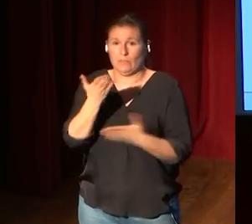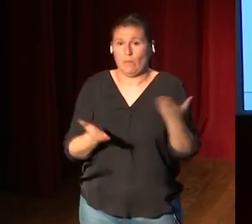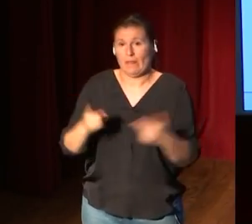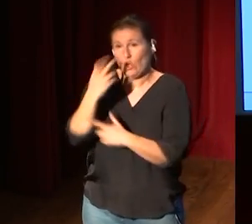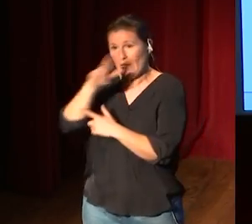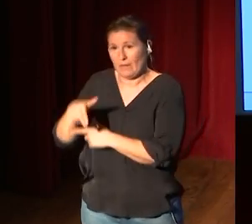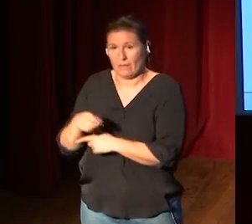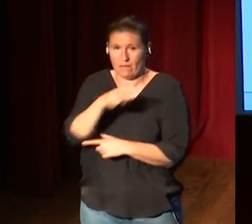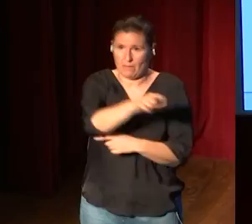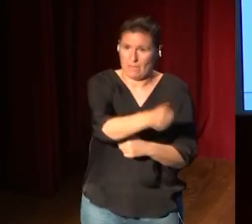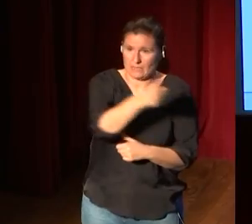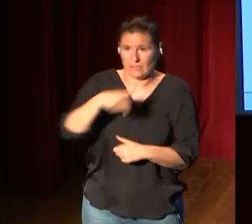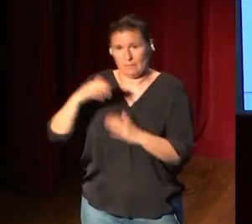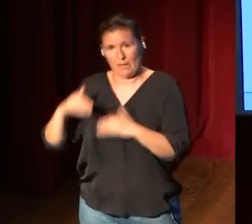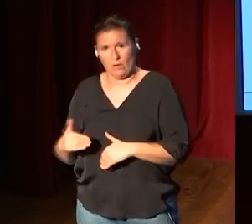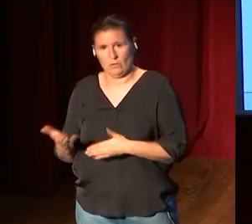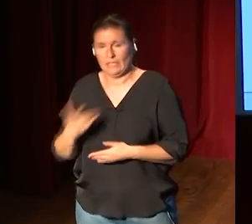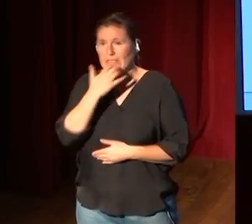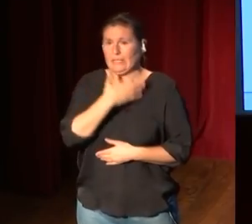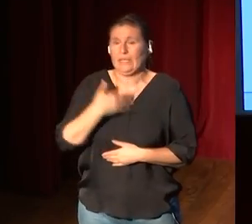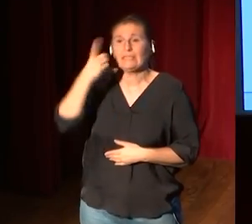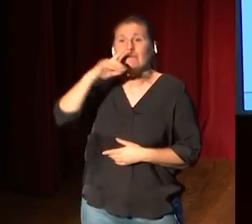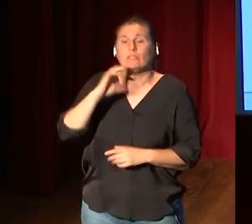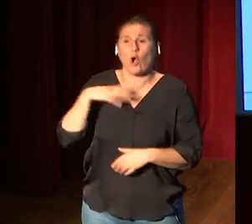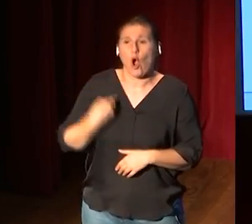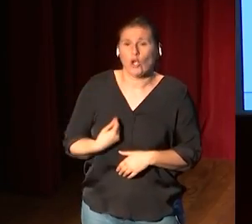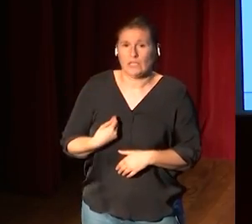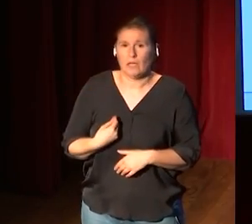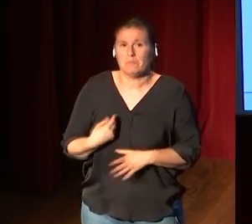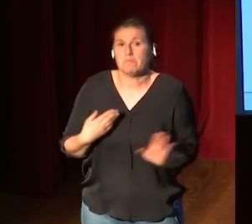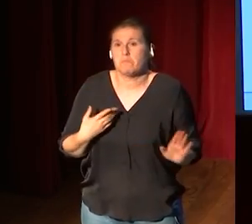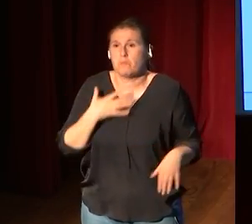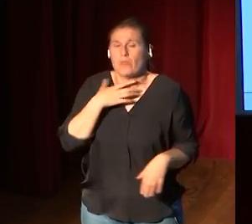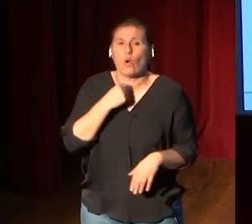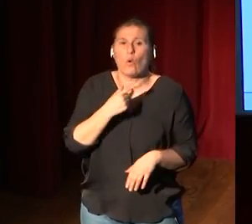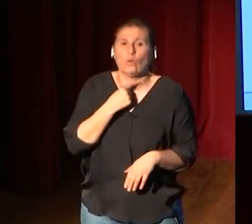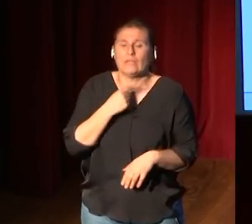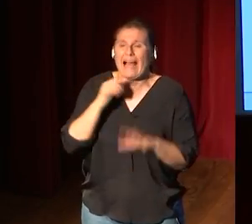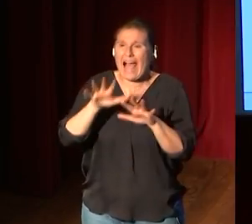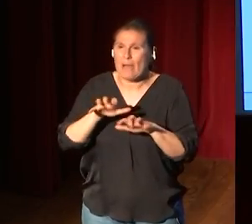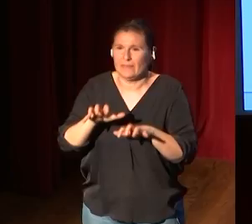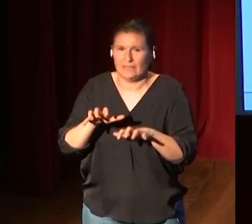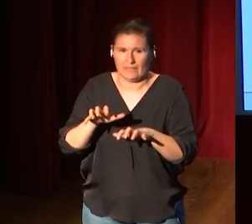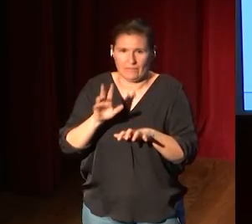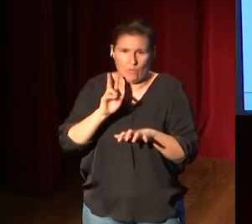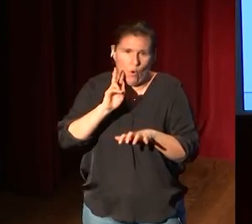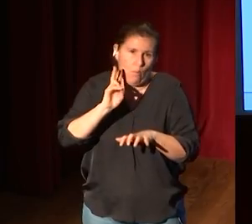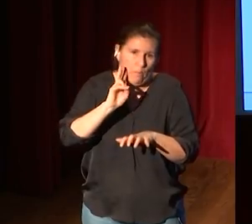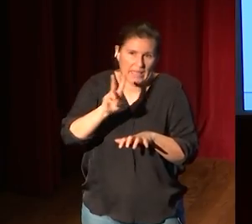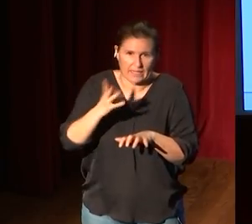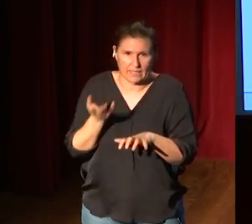en el Prado entonces si ustedes quieren ver sobre Goya quizás les gustaría aprender que ver el